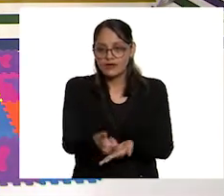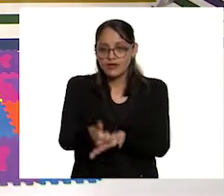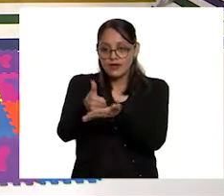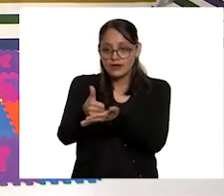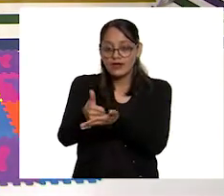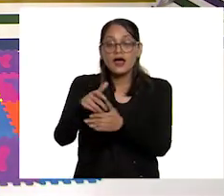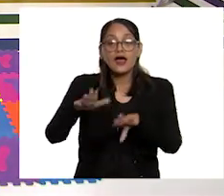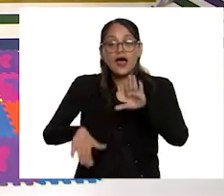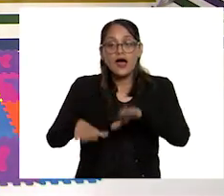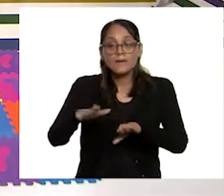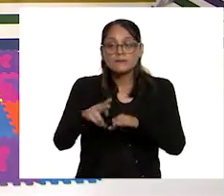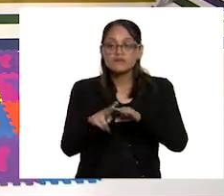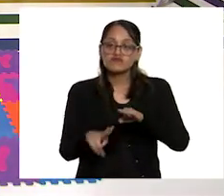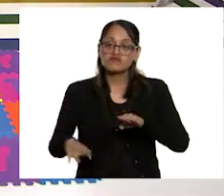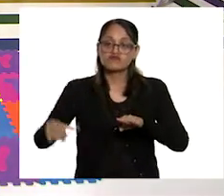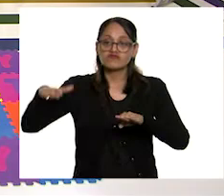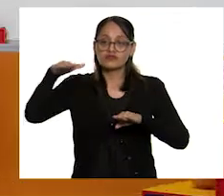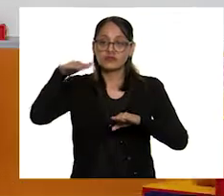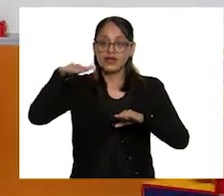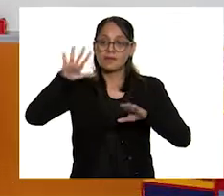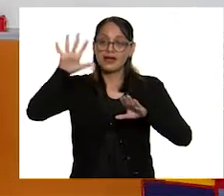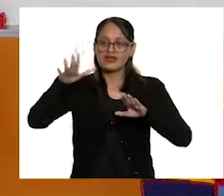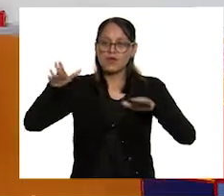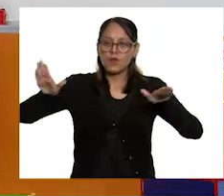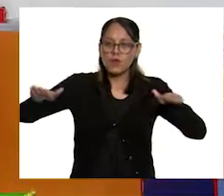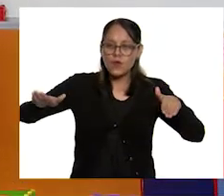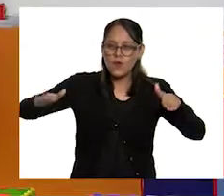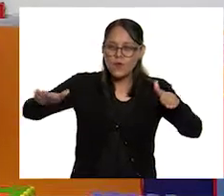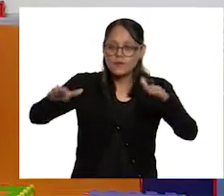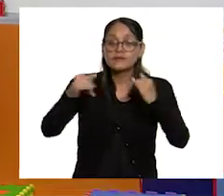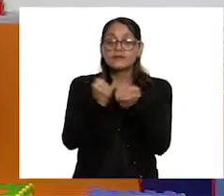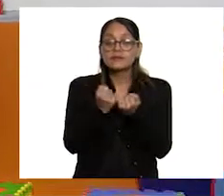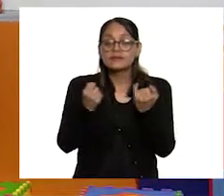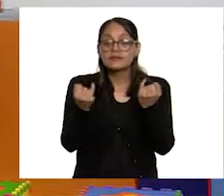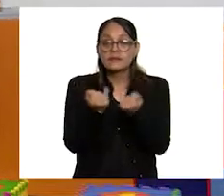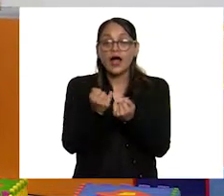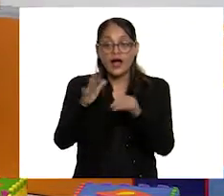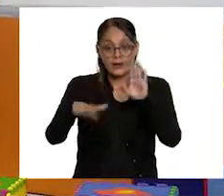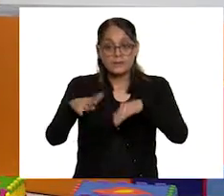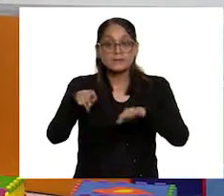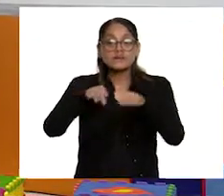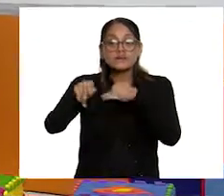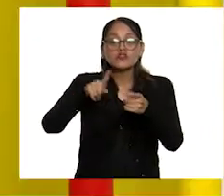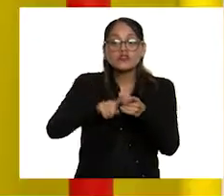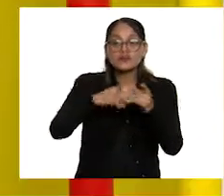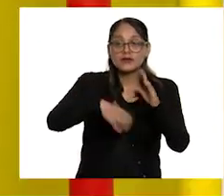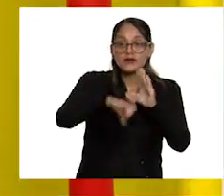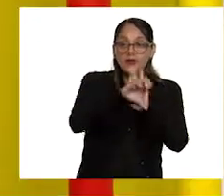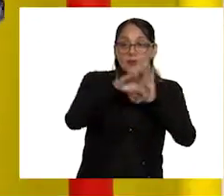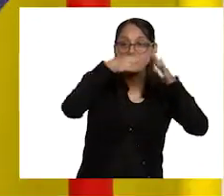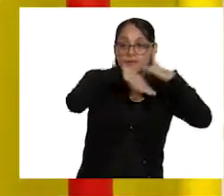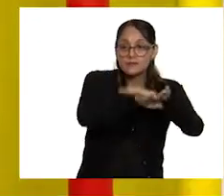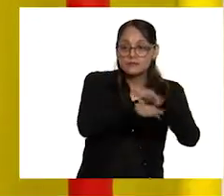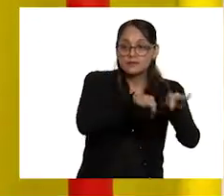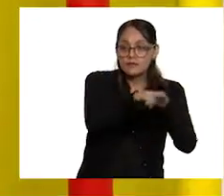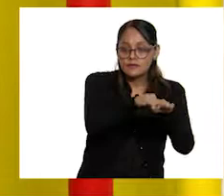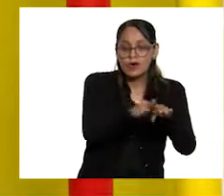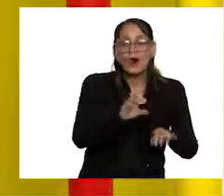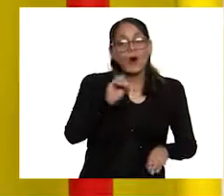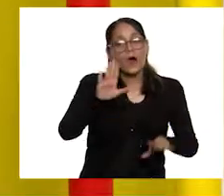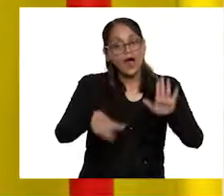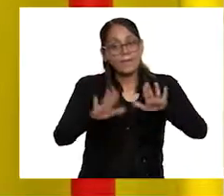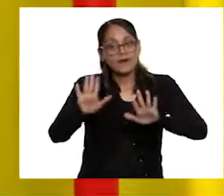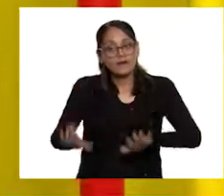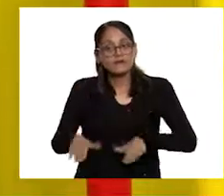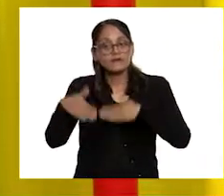parece que vuelan. En ocasiones trabajan dentro de habitaciones y en otras lo hacen al